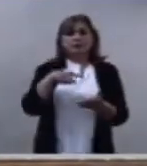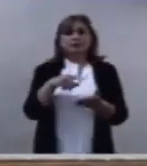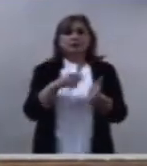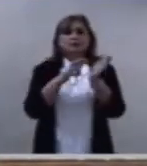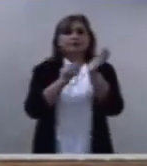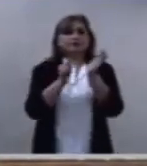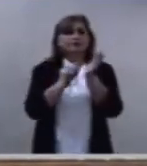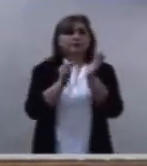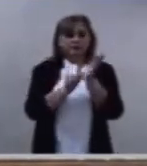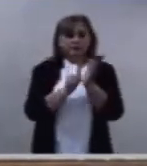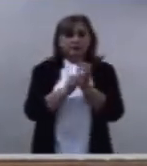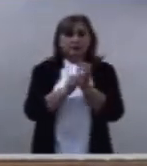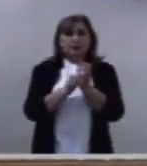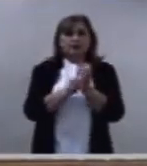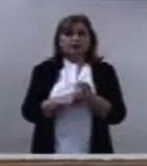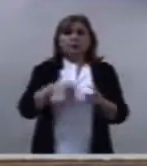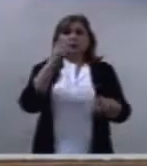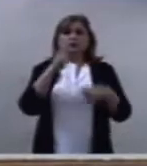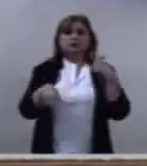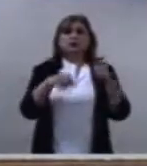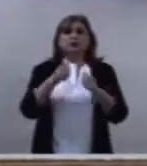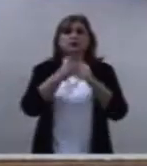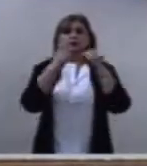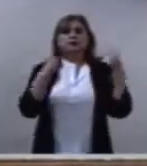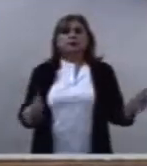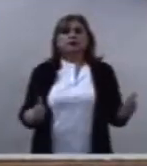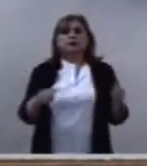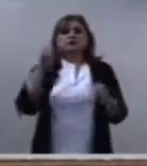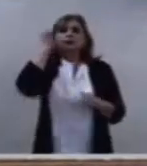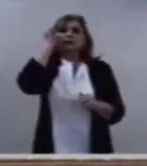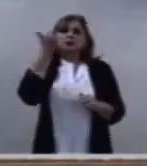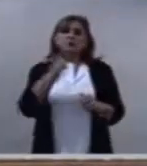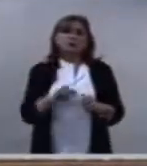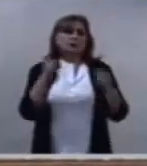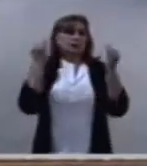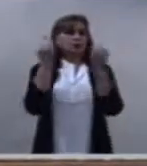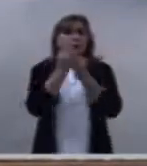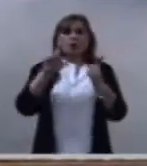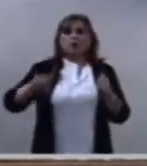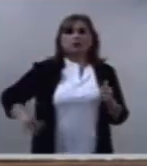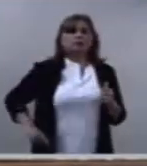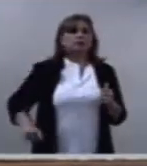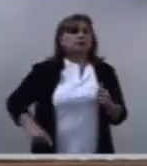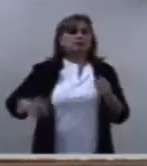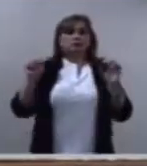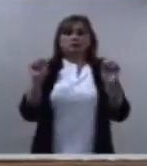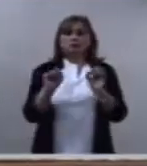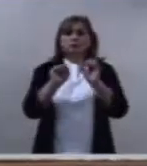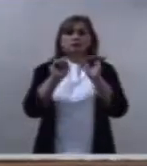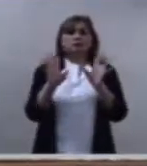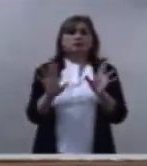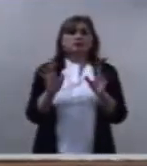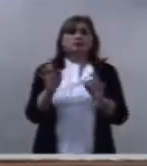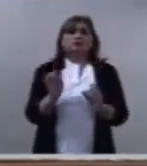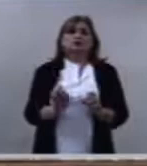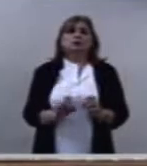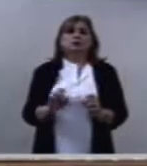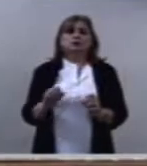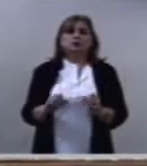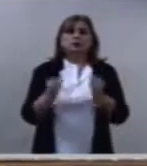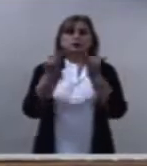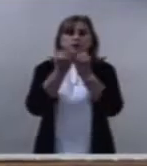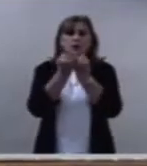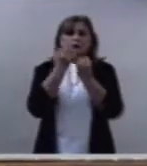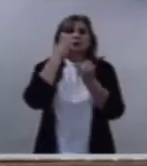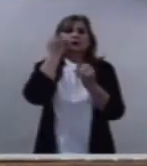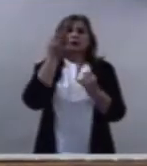señalar lo que no está bien es así como el Señor quiere que se viva la